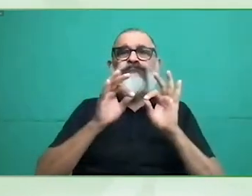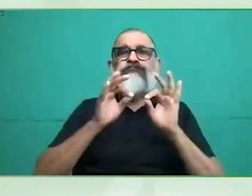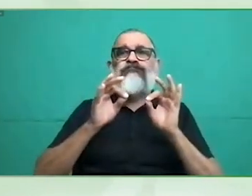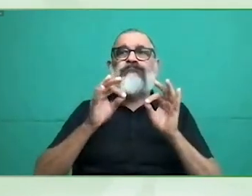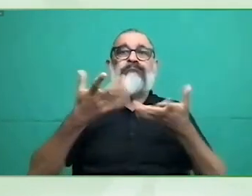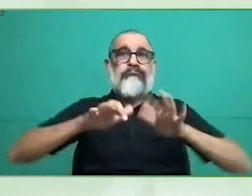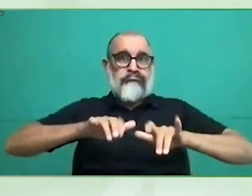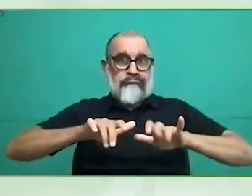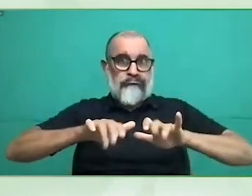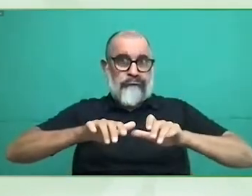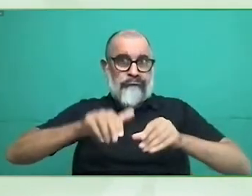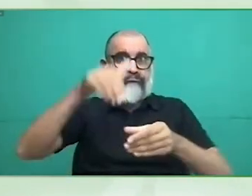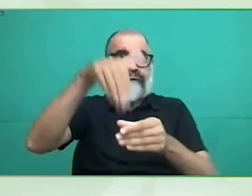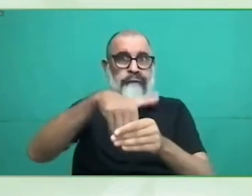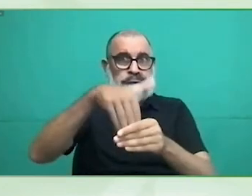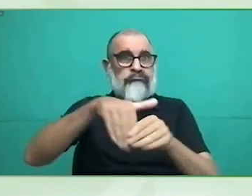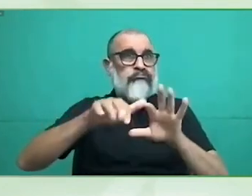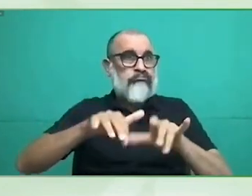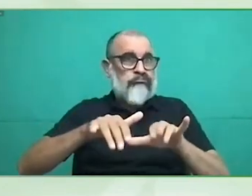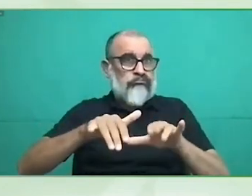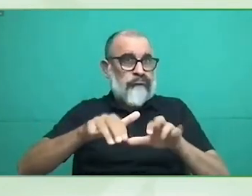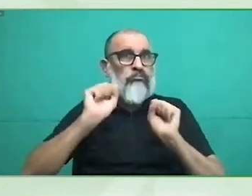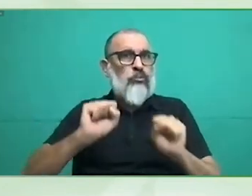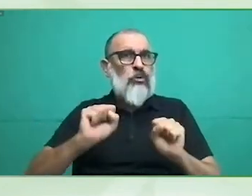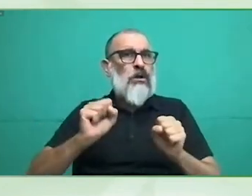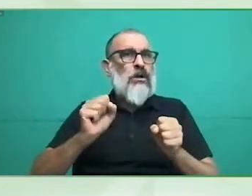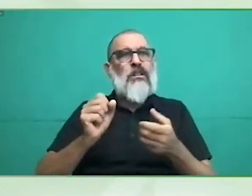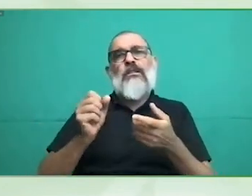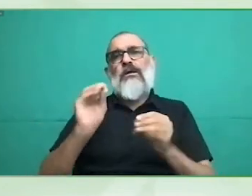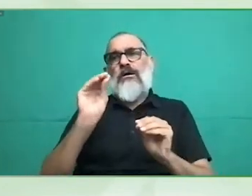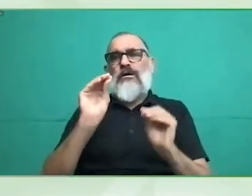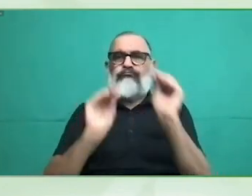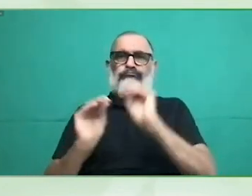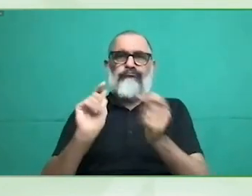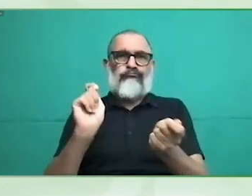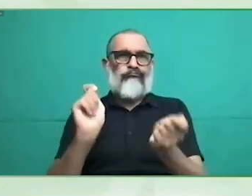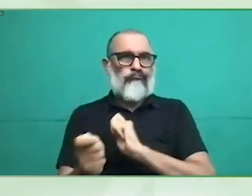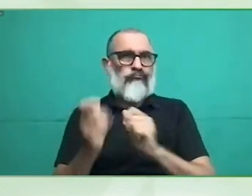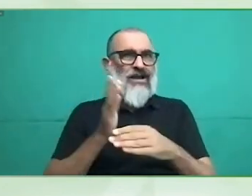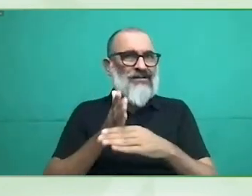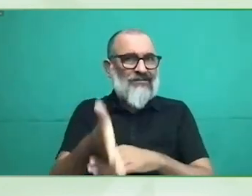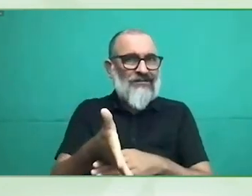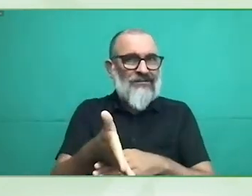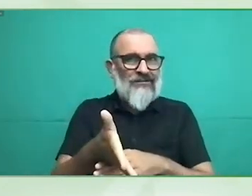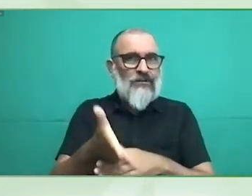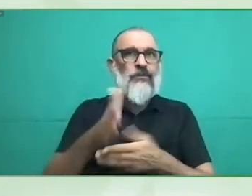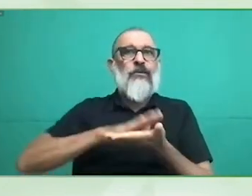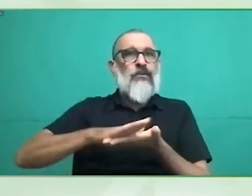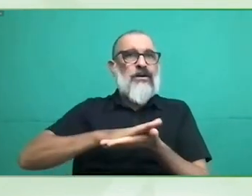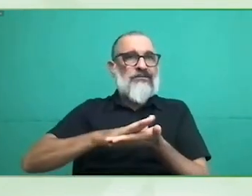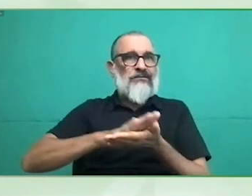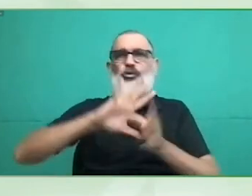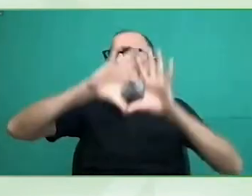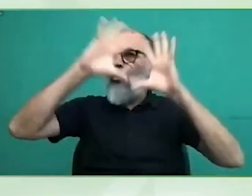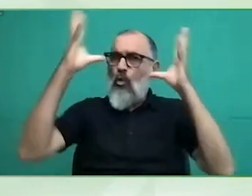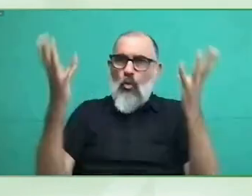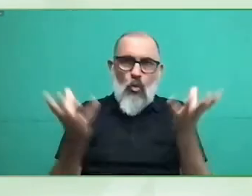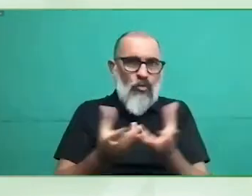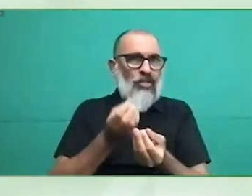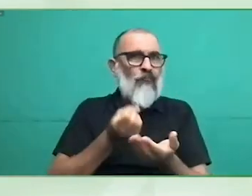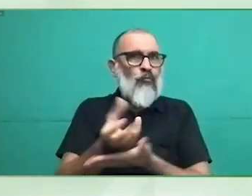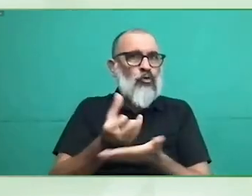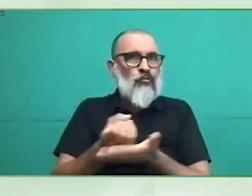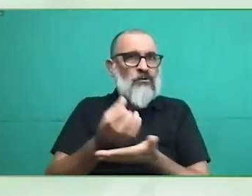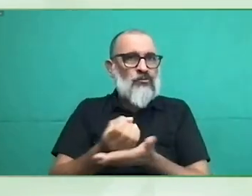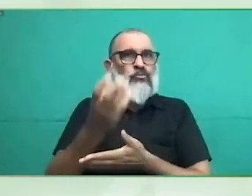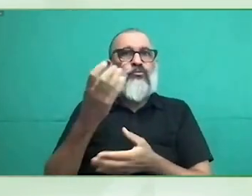desde la base y toda la información que se genere sobre las elecciones a través de internet pues respete todas las